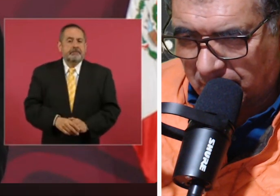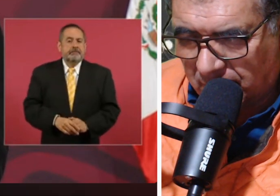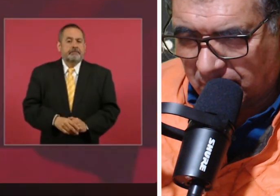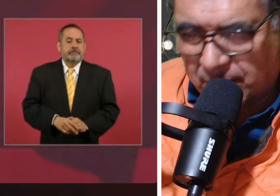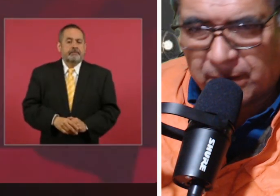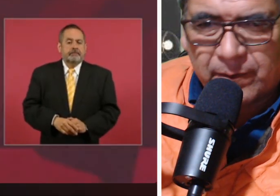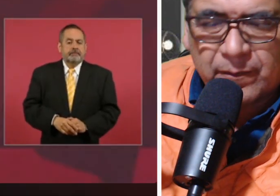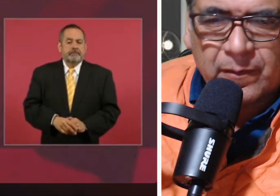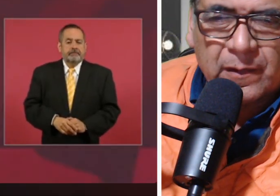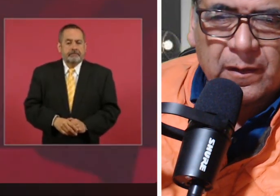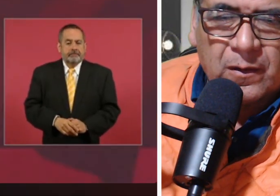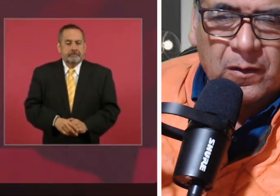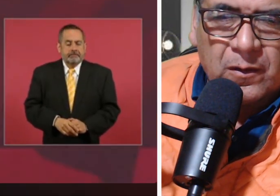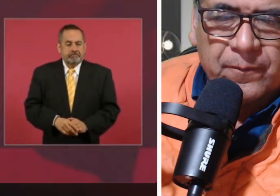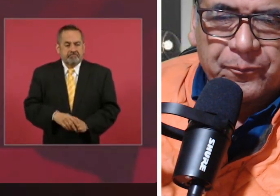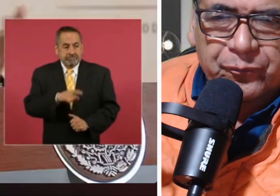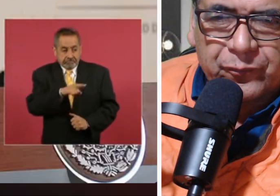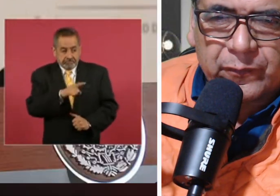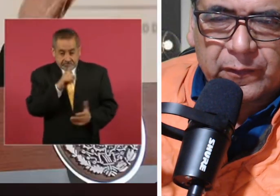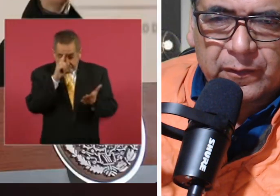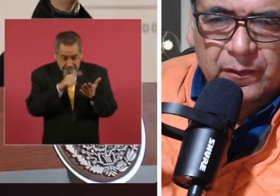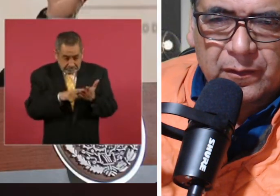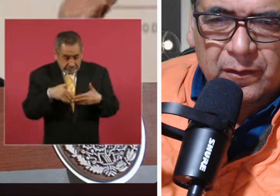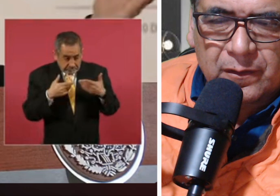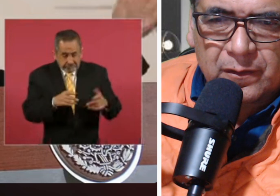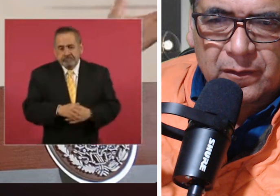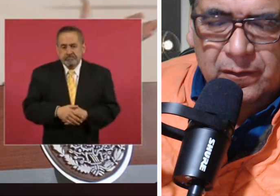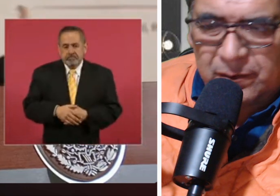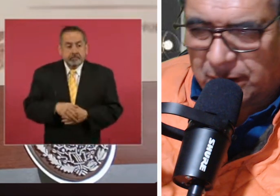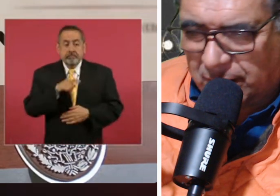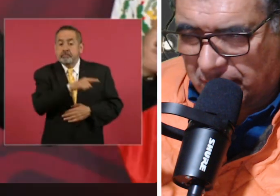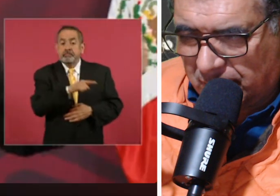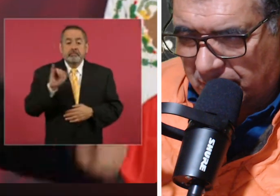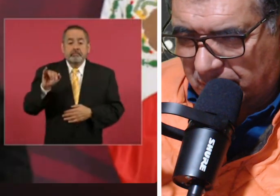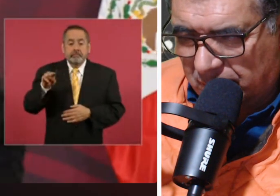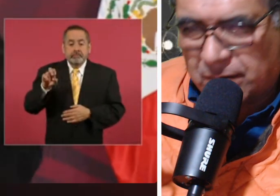no les no les creo. Ahora me acaban de sancionar los del INE